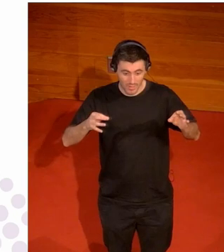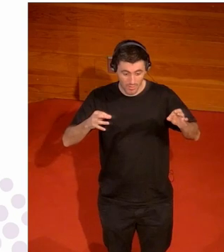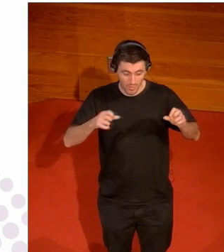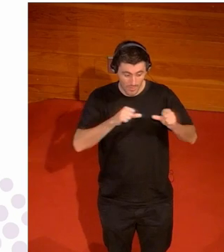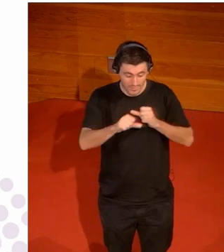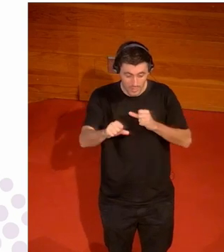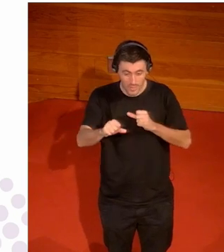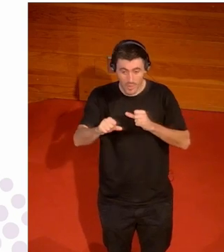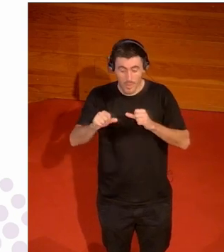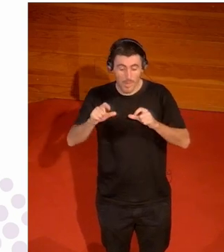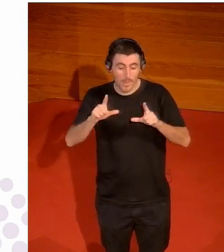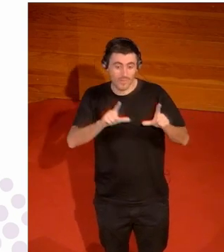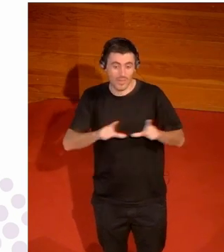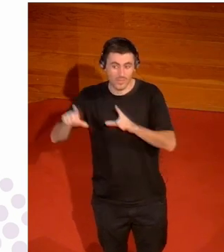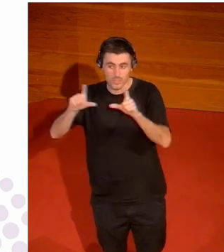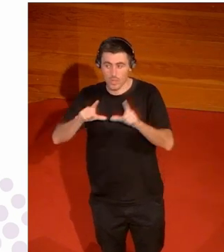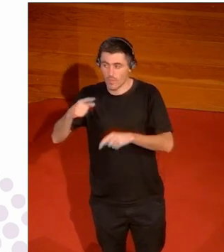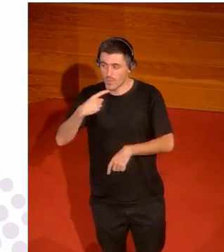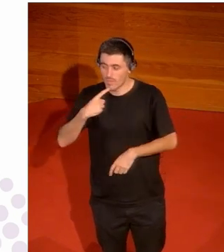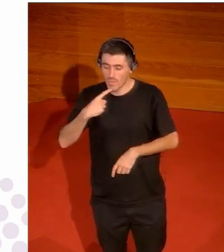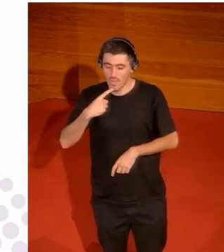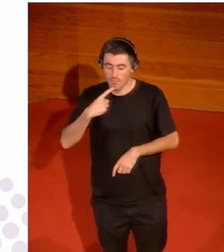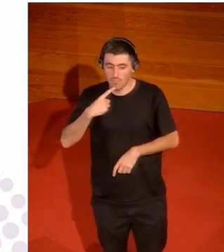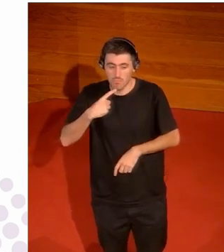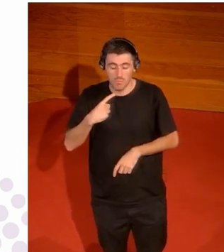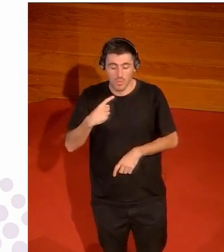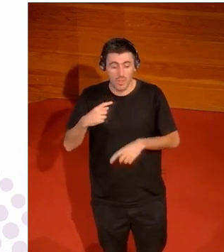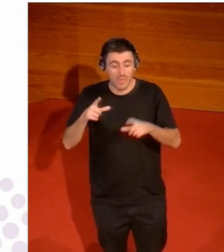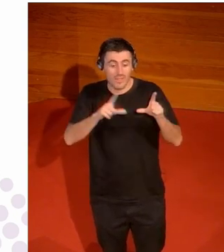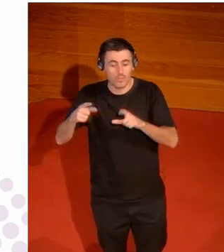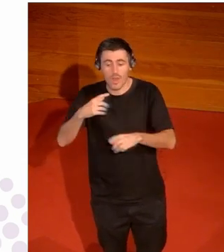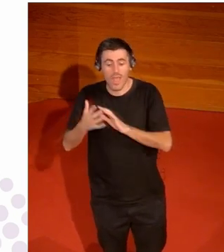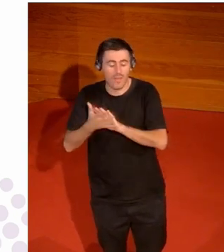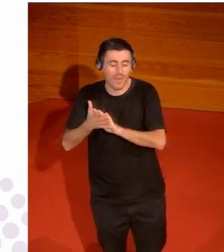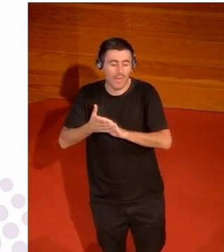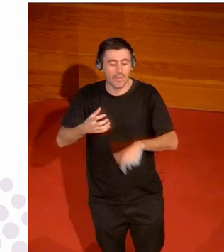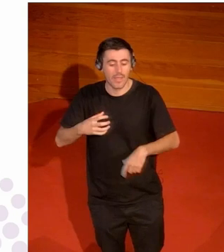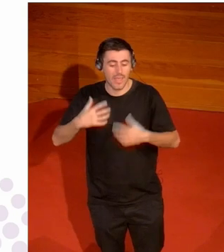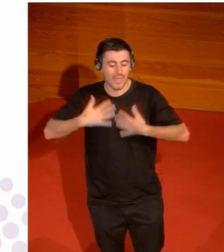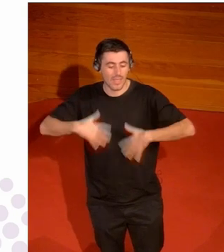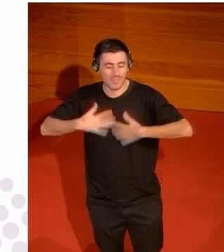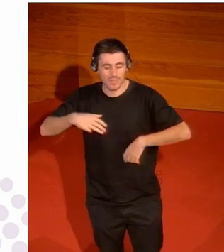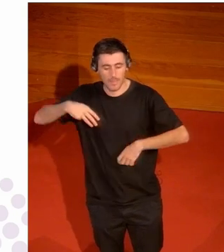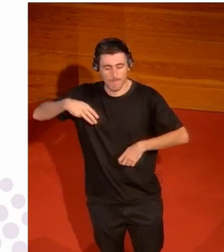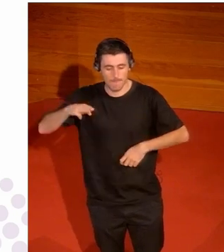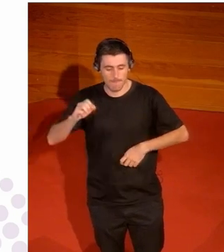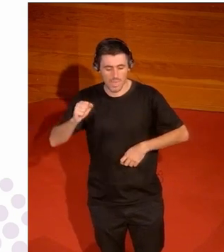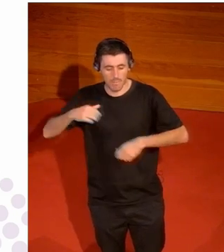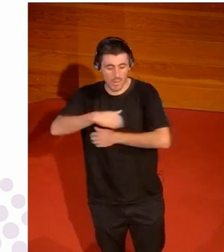ya hablaban de la camiseta de Mbappé del canal de YouTube de Cristiano etcétera ¿no?